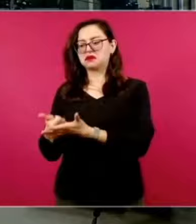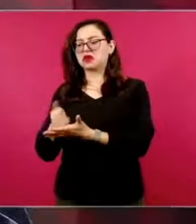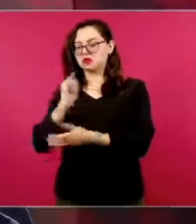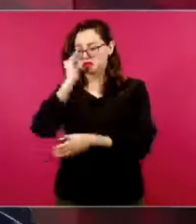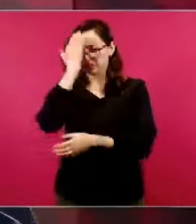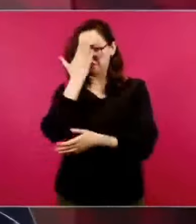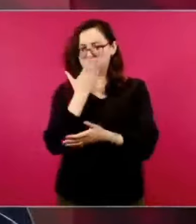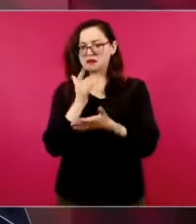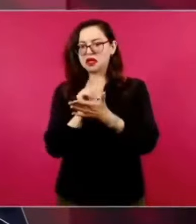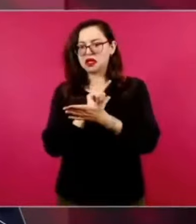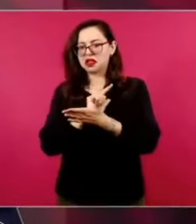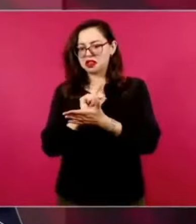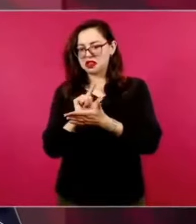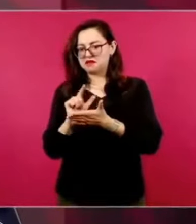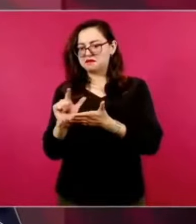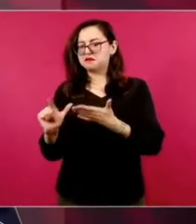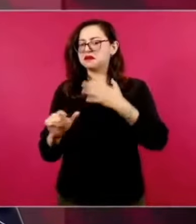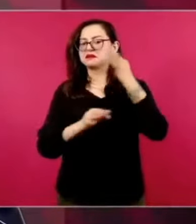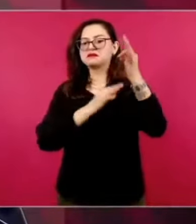Y así era antes,